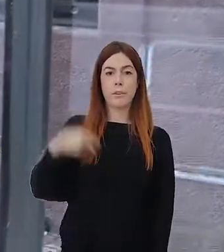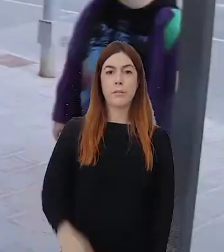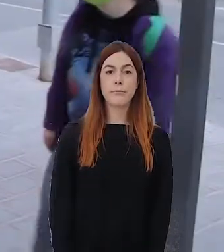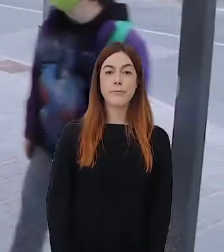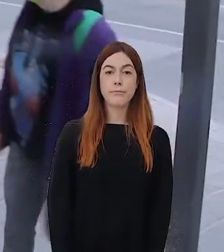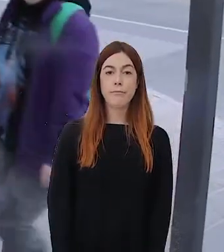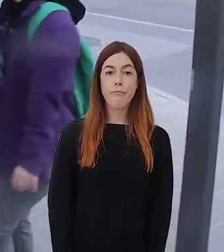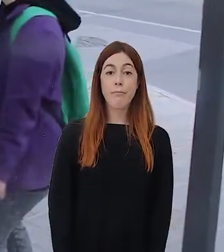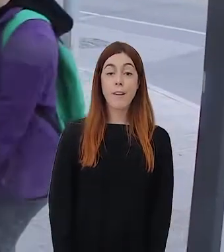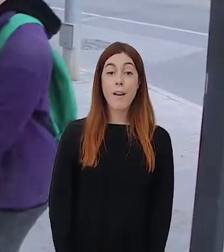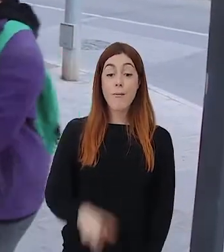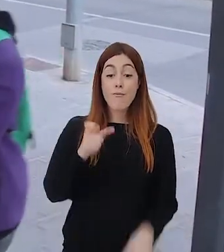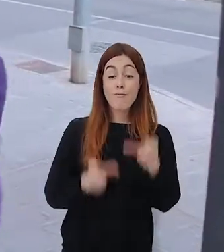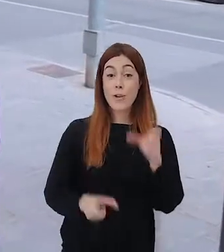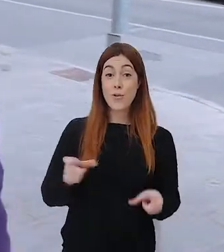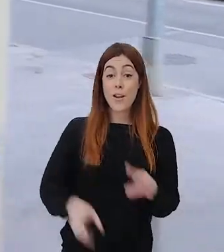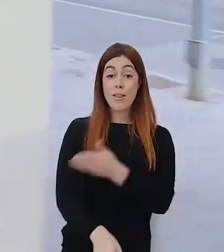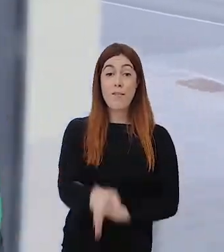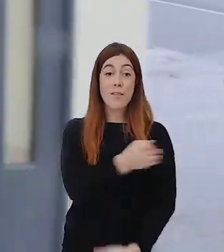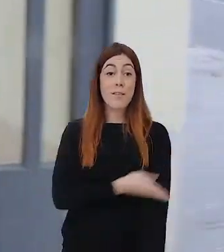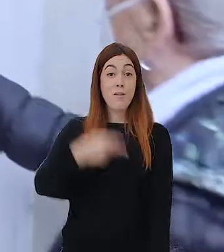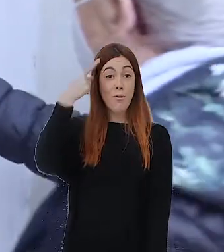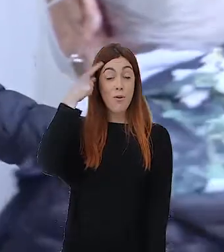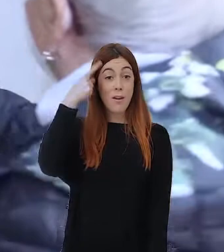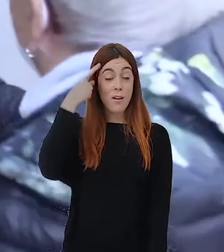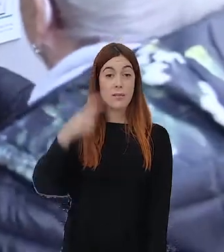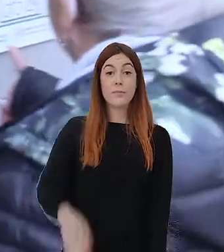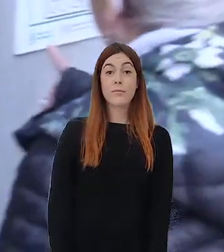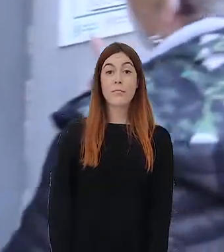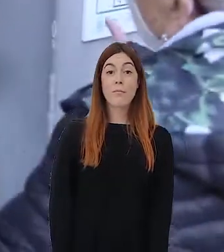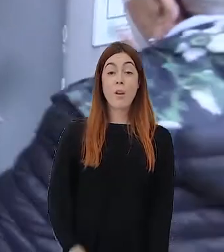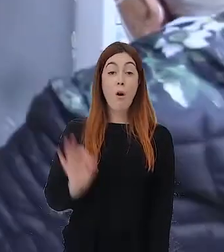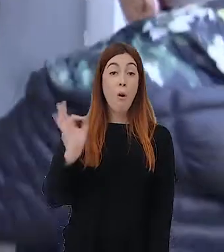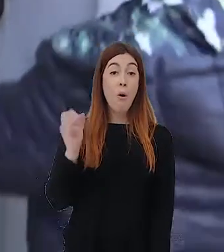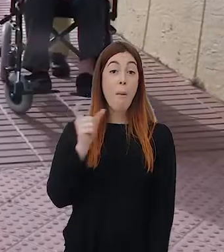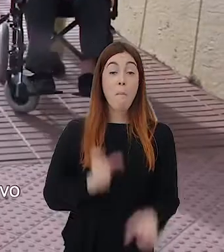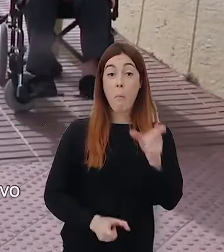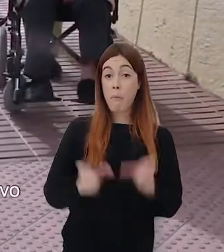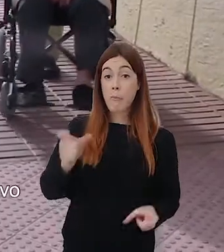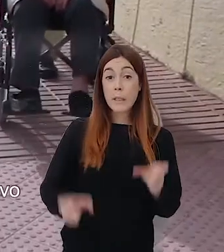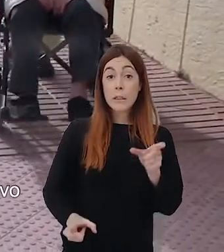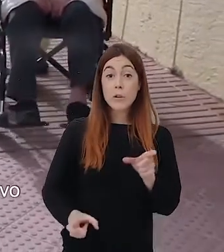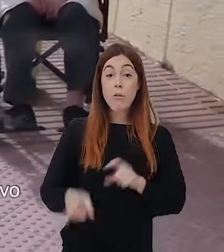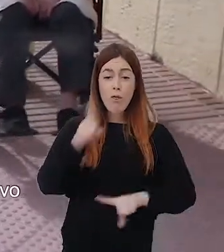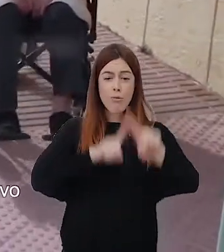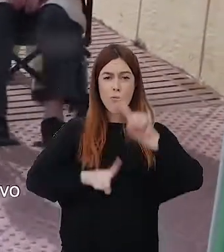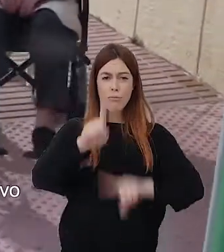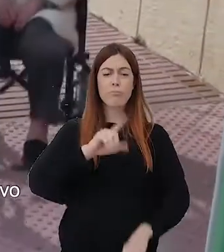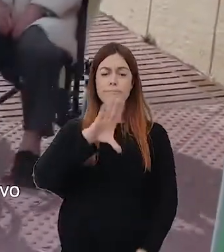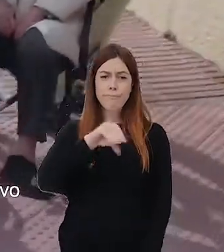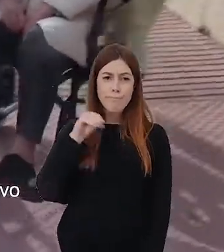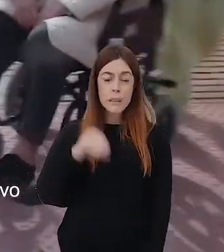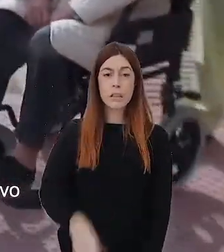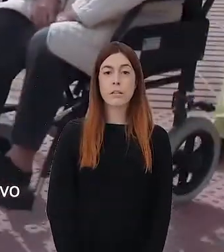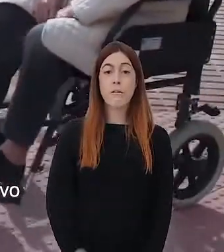Siendo aún más útil para personas con diversidad funcional de tipo intelectual o para personas mayores con